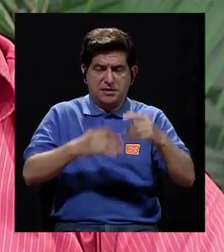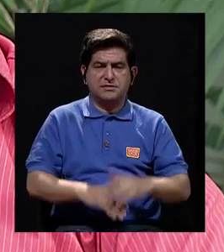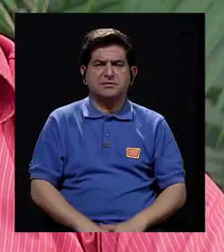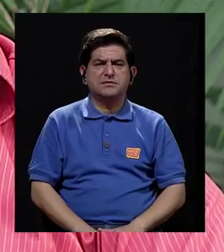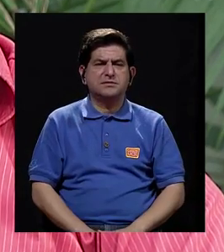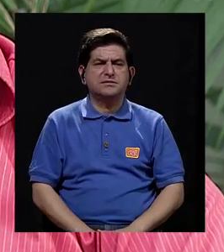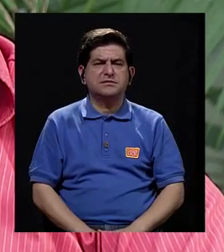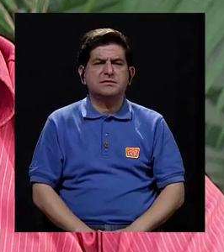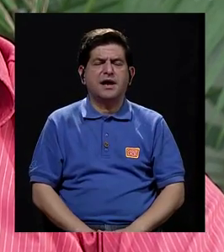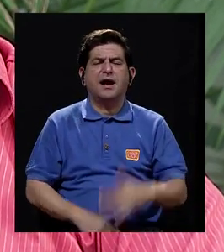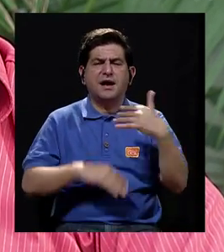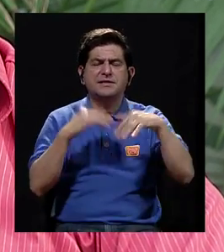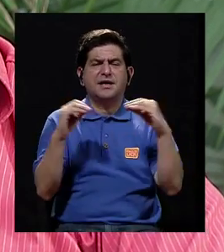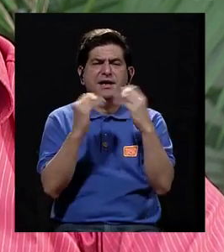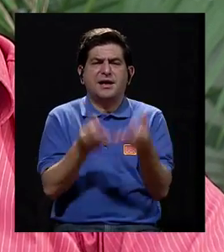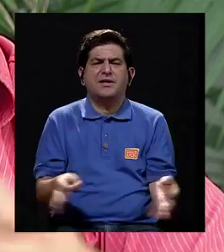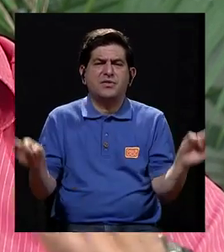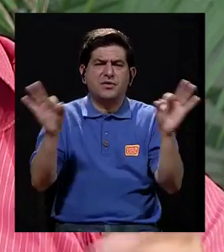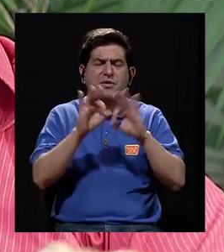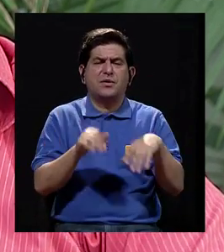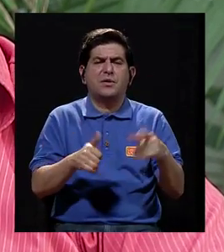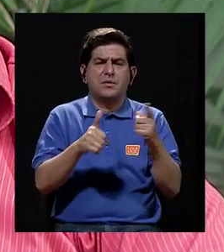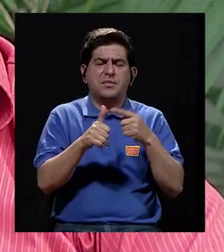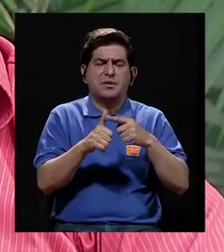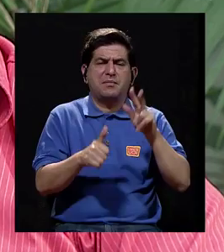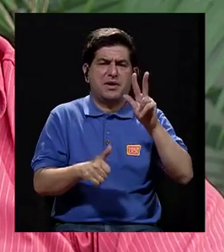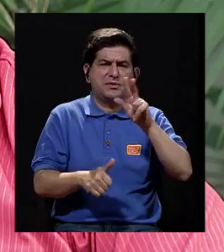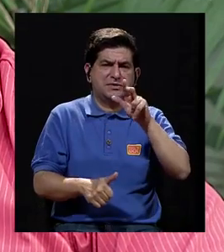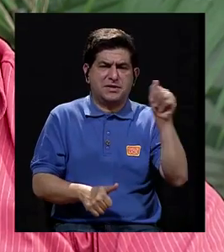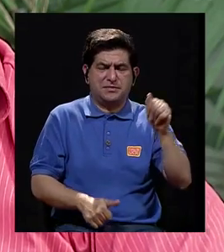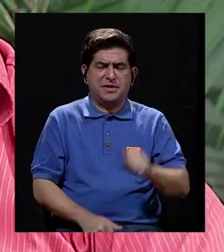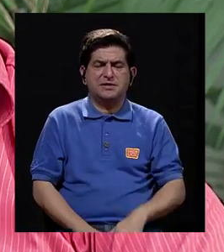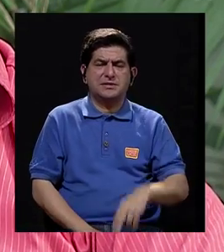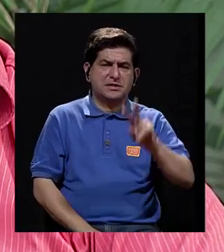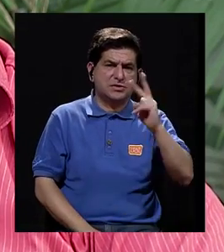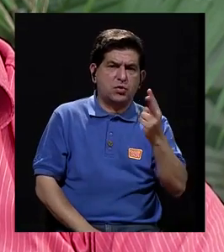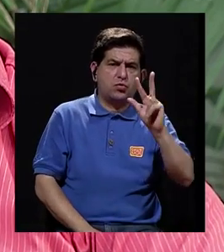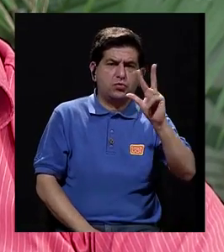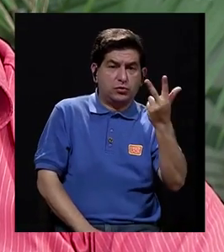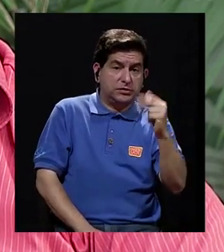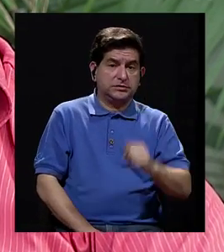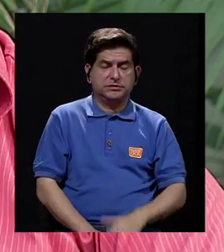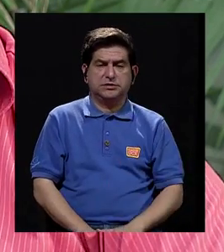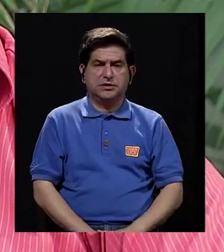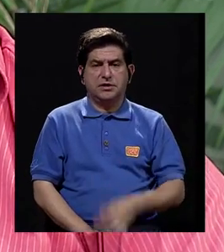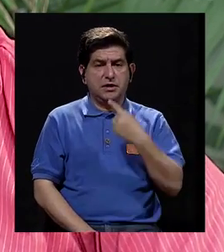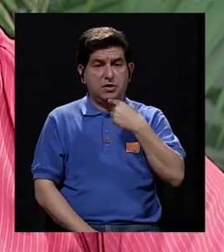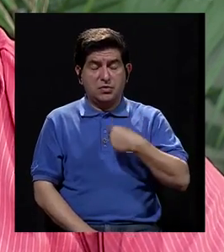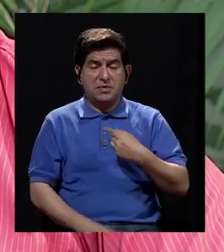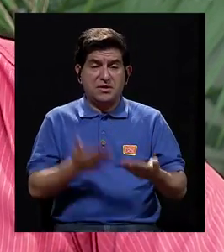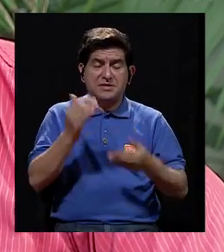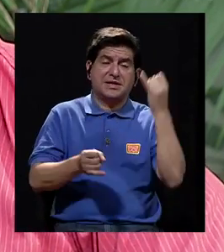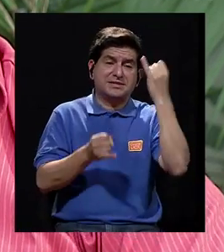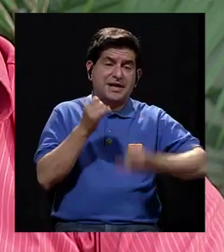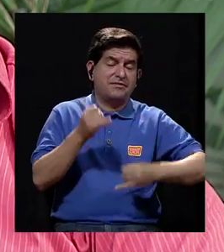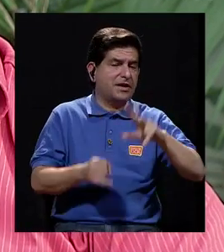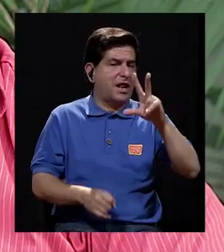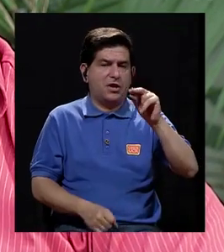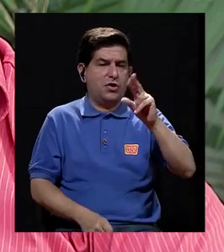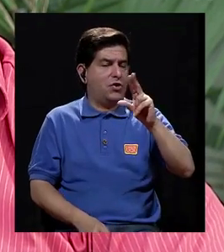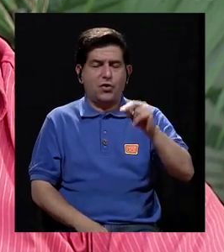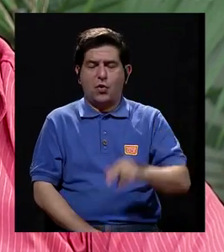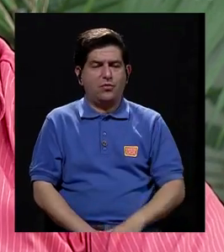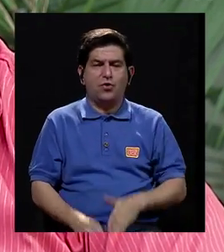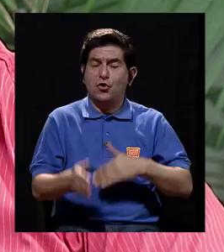pregunto, ¿cuál es el sangrado más importante? ¿El del primer trimestre, el del segundo, el del tercer trimestre? Entonces, yo les digo, cuando me dicen, tal vez es del final,